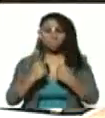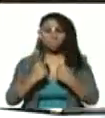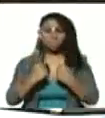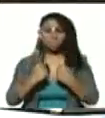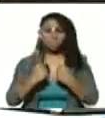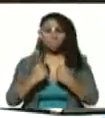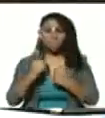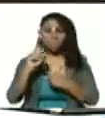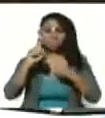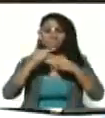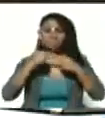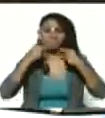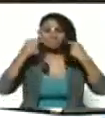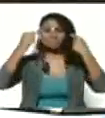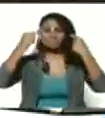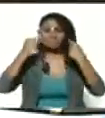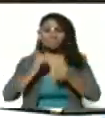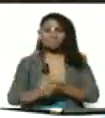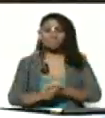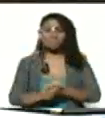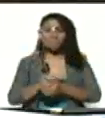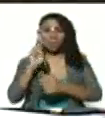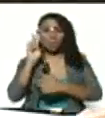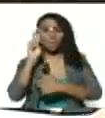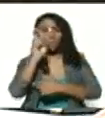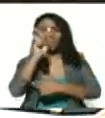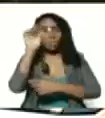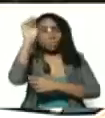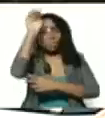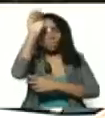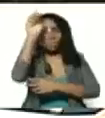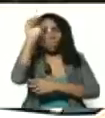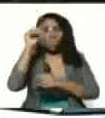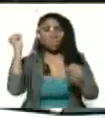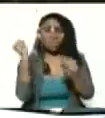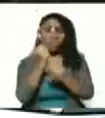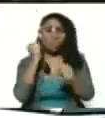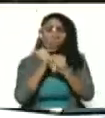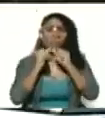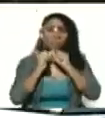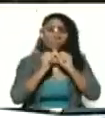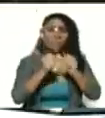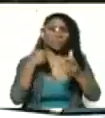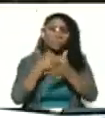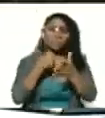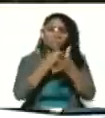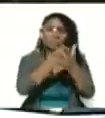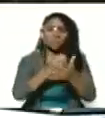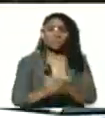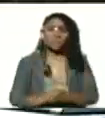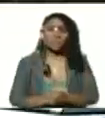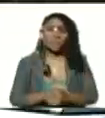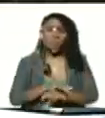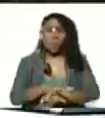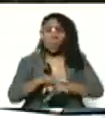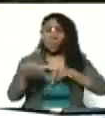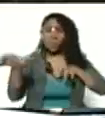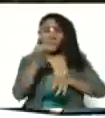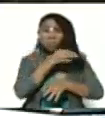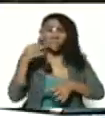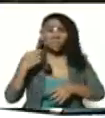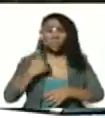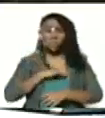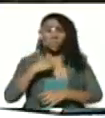con una sonrisa, viendo el futuro, con trabajo, con perseverancia, con el mayor antídoto que